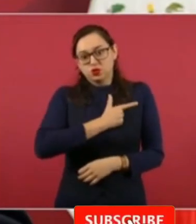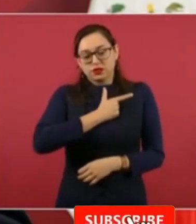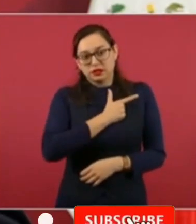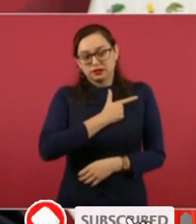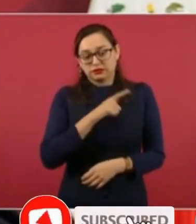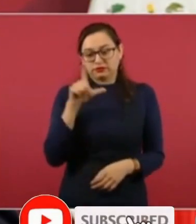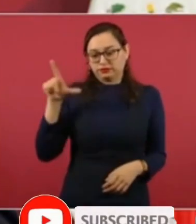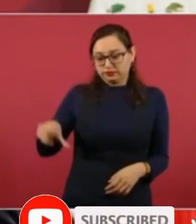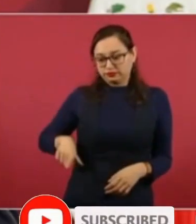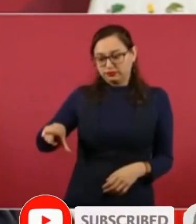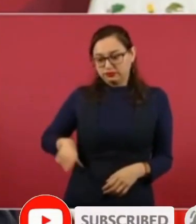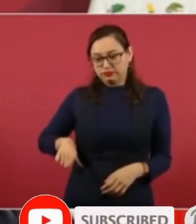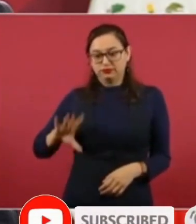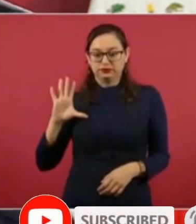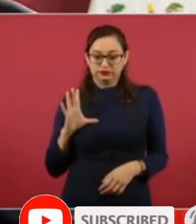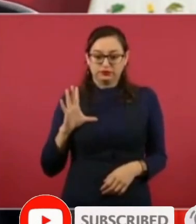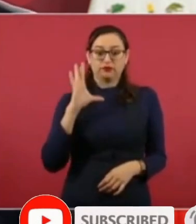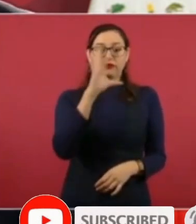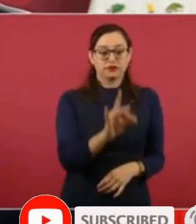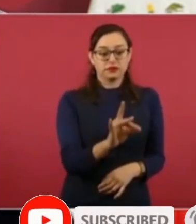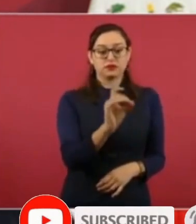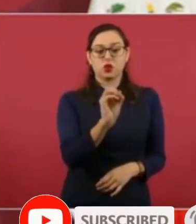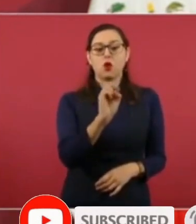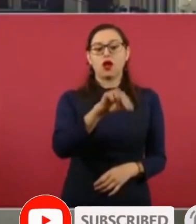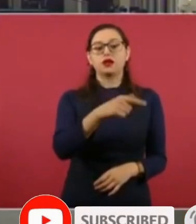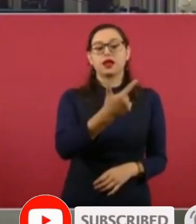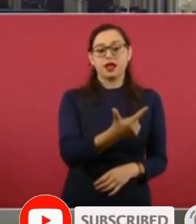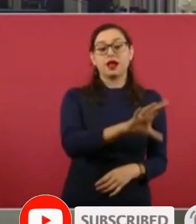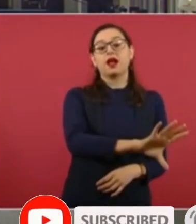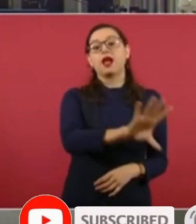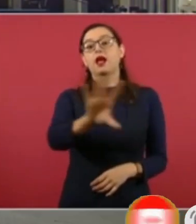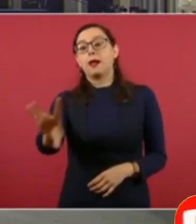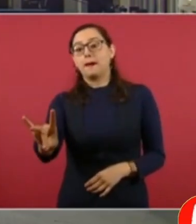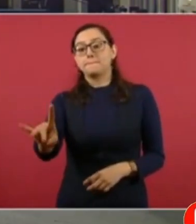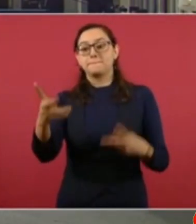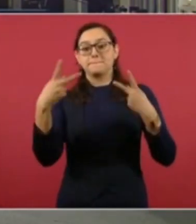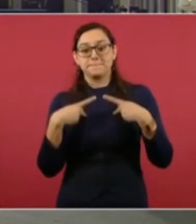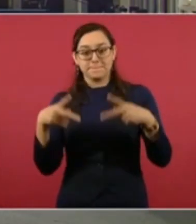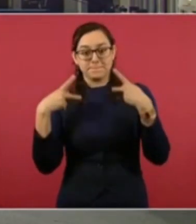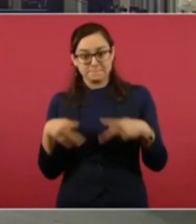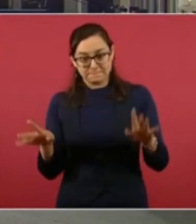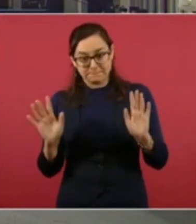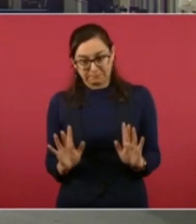tienen razón en decir es que si entregamos el dinero al gobierno